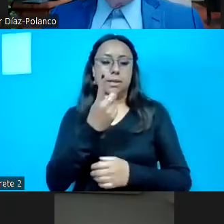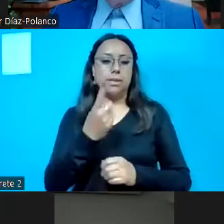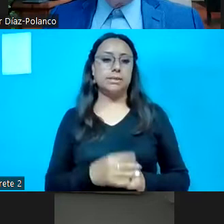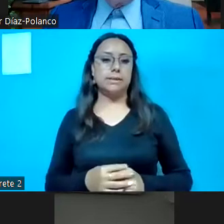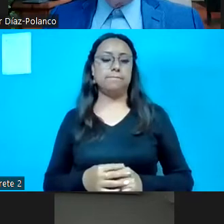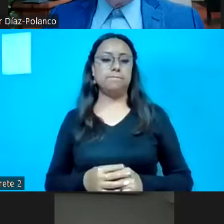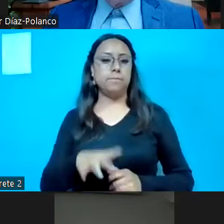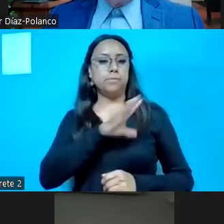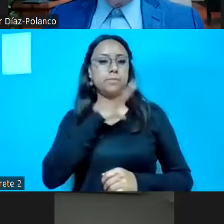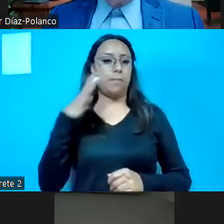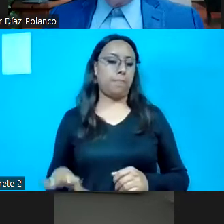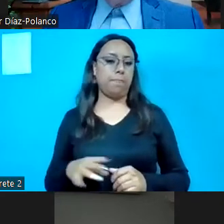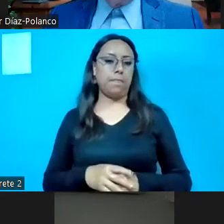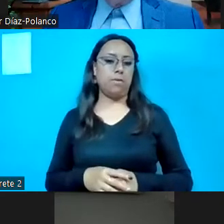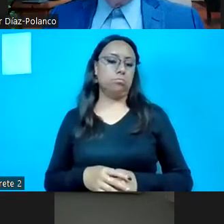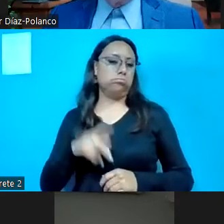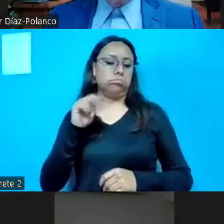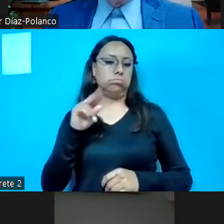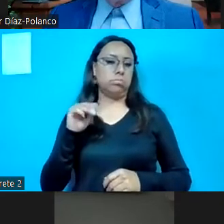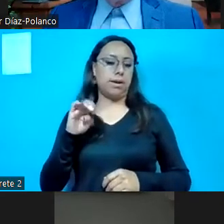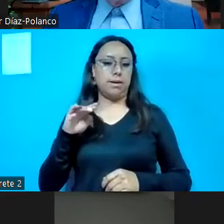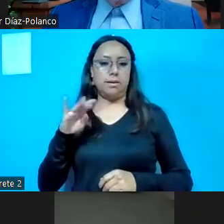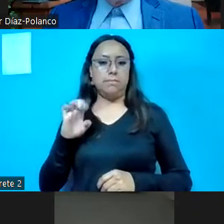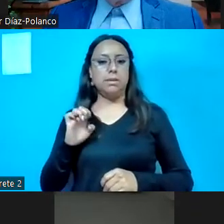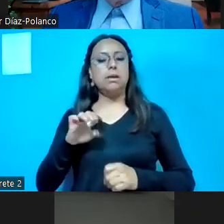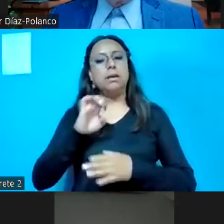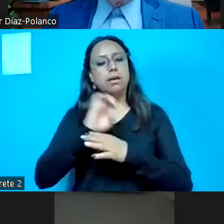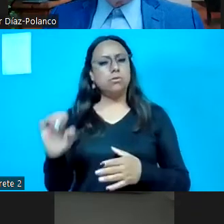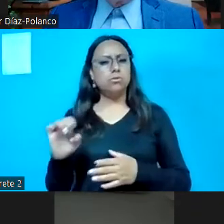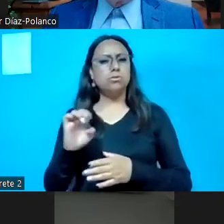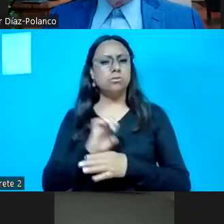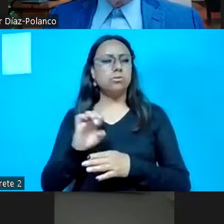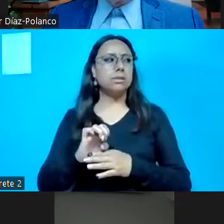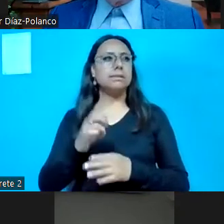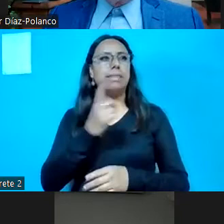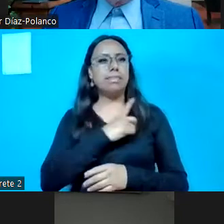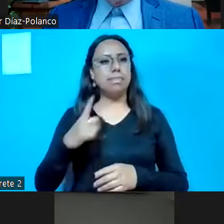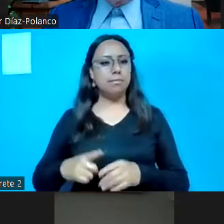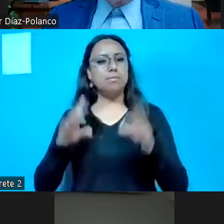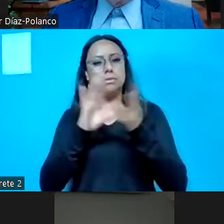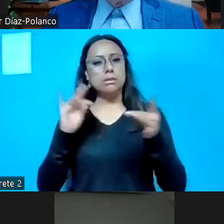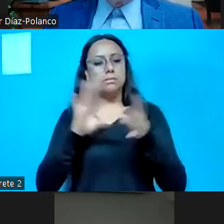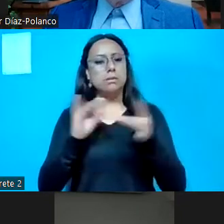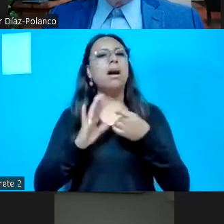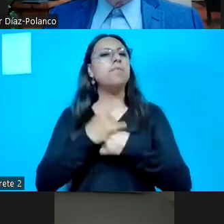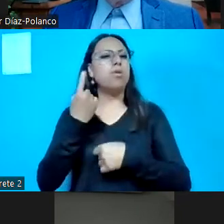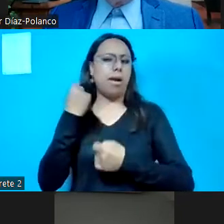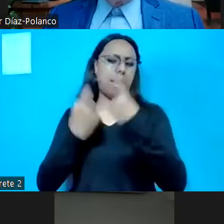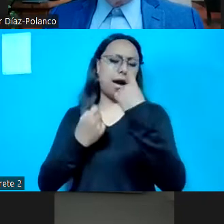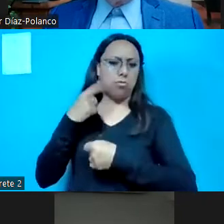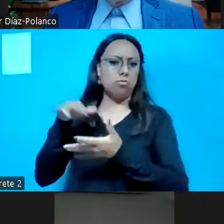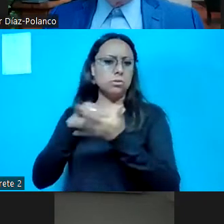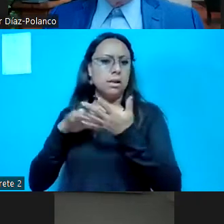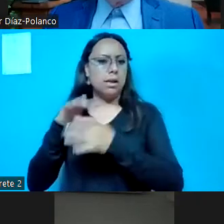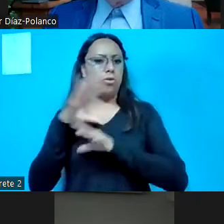general y se da trámite. Entonces, valdría la pena aclarar el criterio para leer unos y